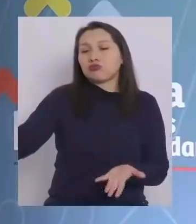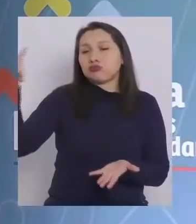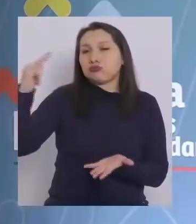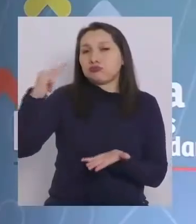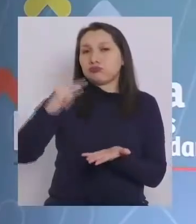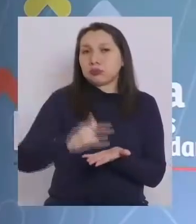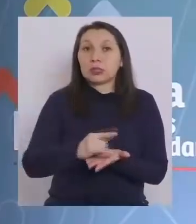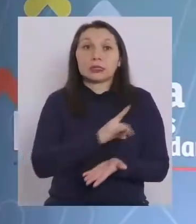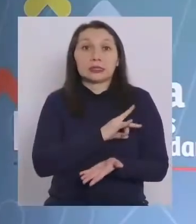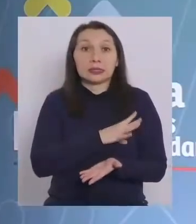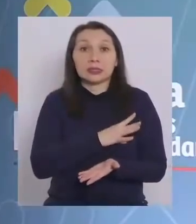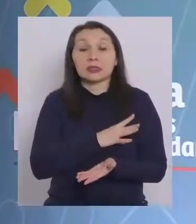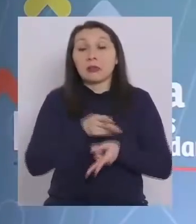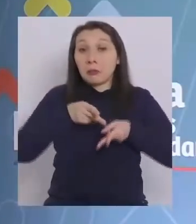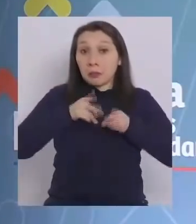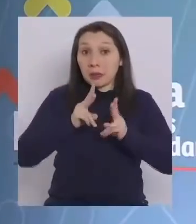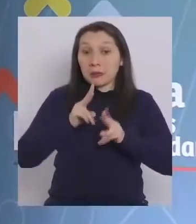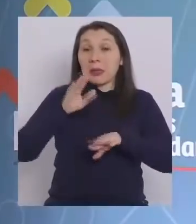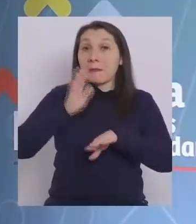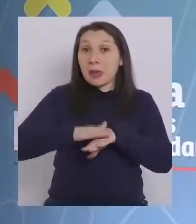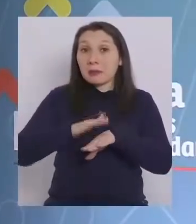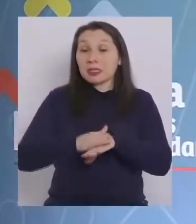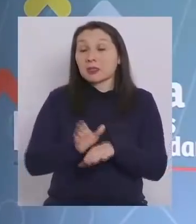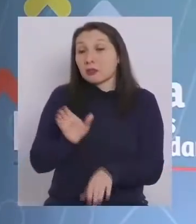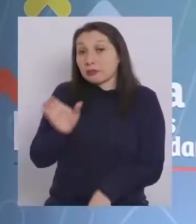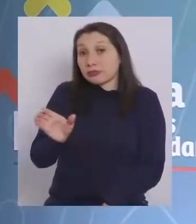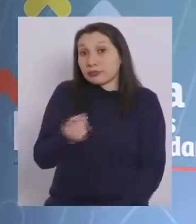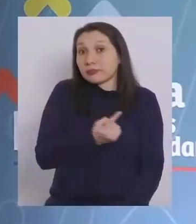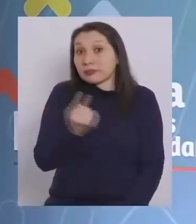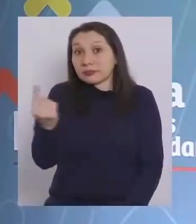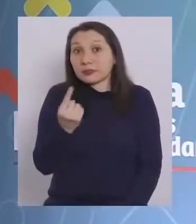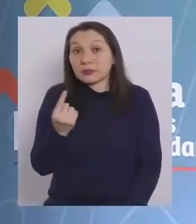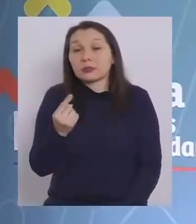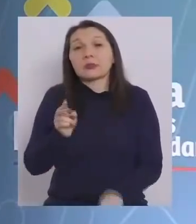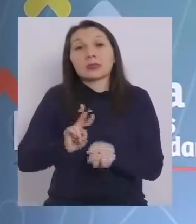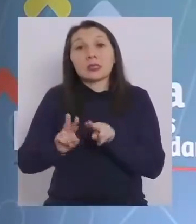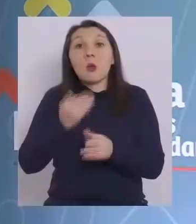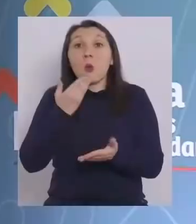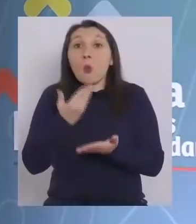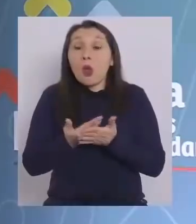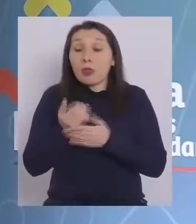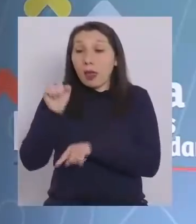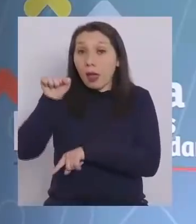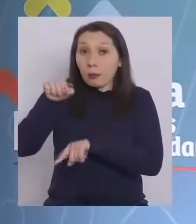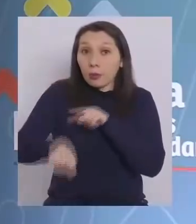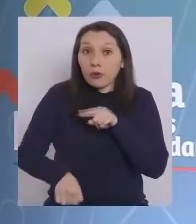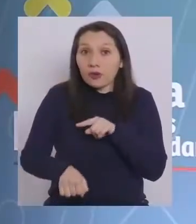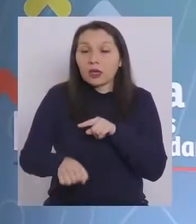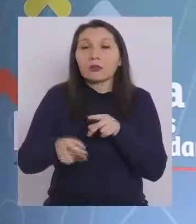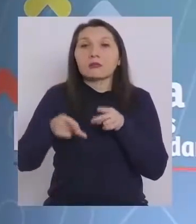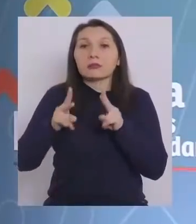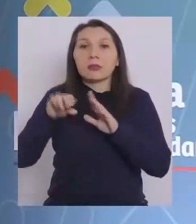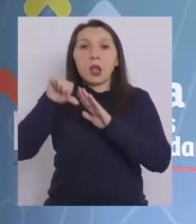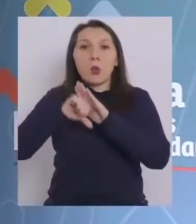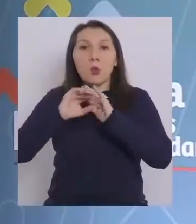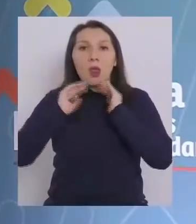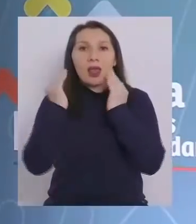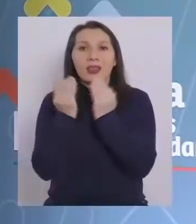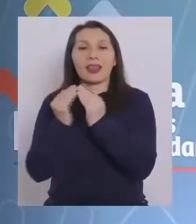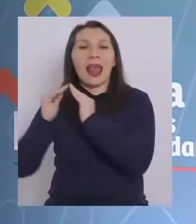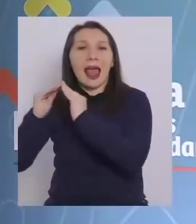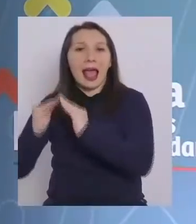Chile entiendan que lo que le permite este pase de movilidad es hacer, una vez que se apruebe, es hacer su cuarentena en el